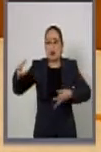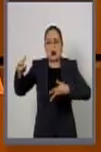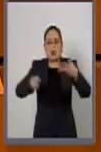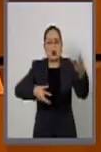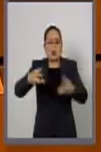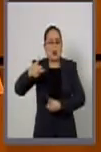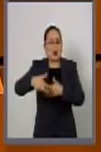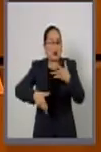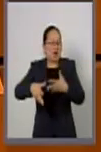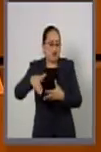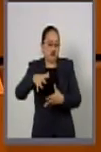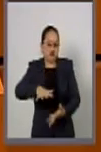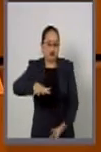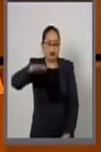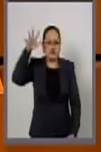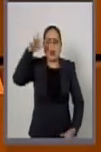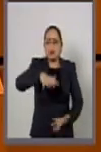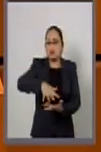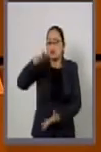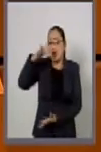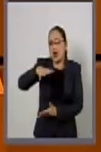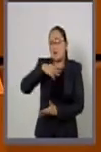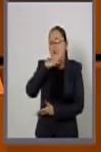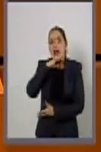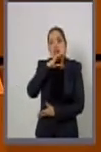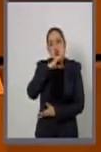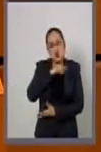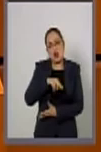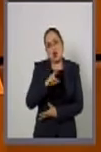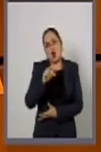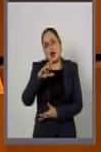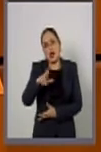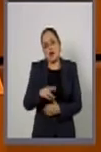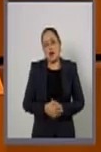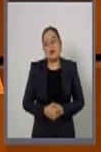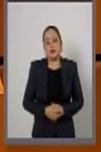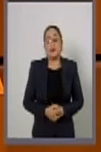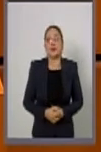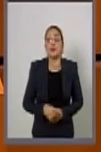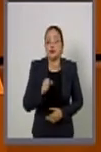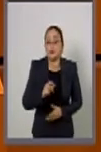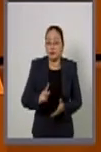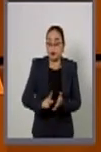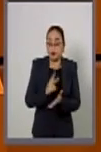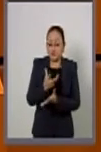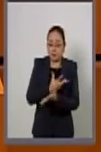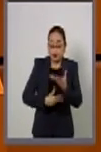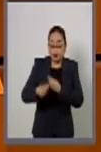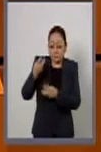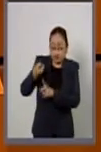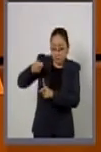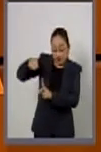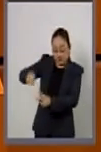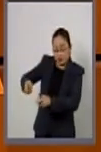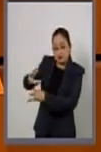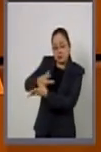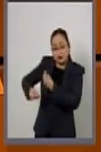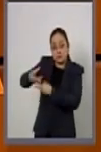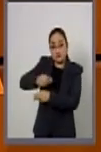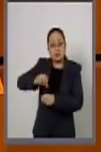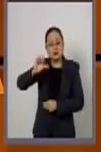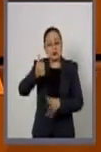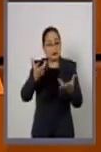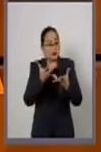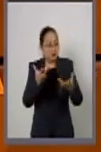países extranjeros. Se pierde también la capacidad de reutilizar y disponer de estos recursos para otras